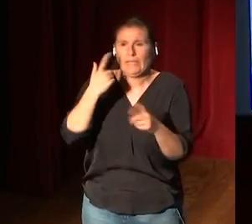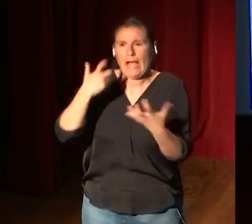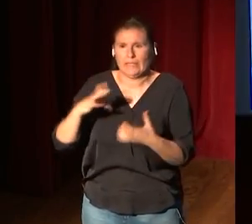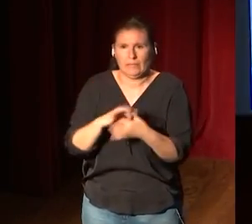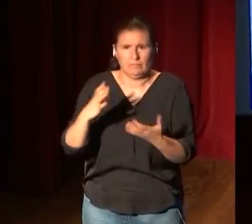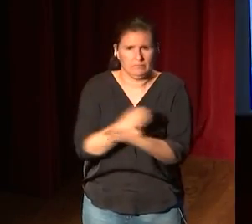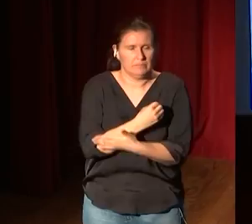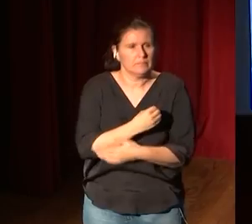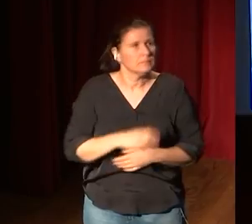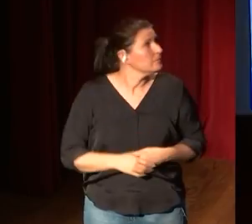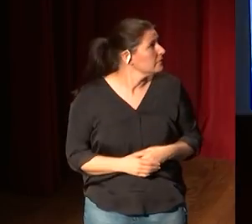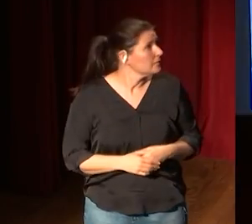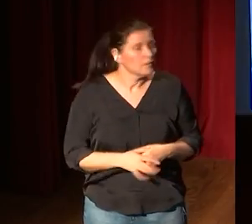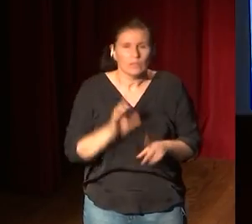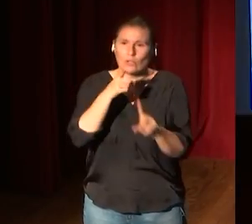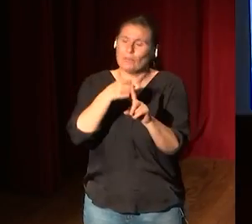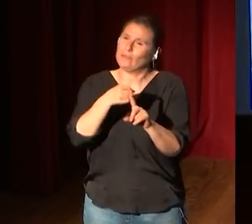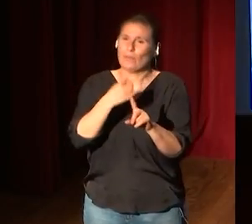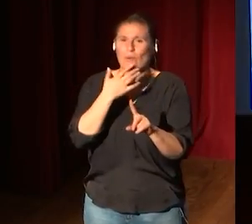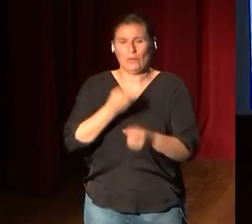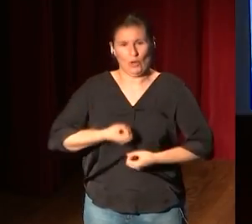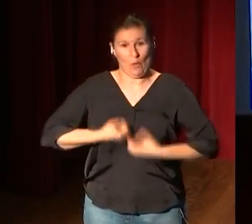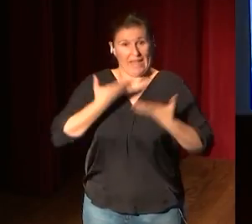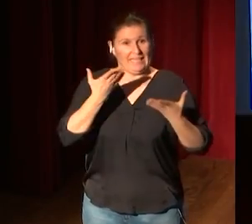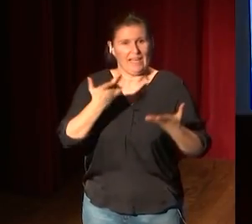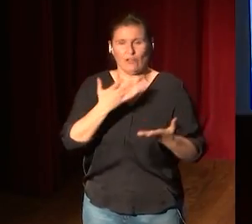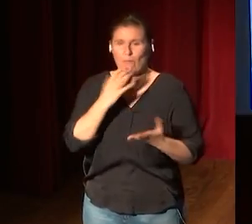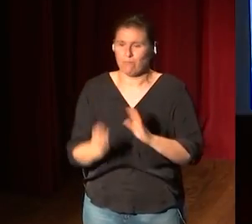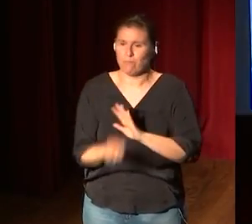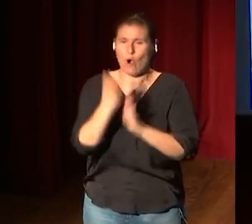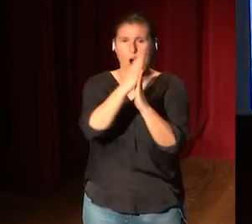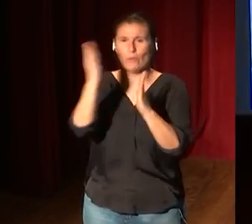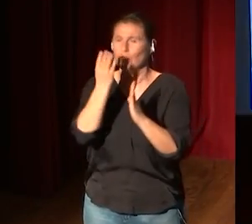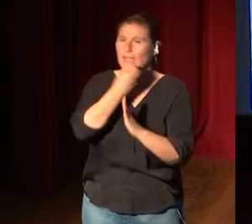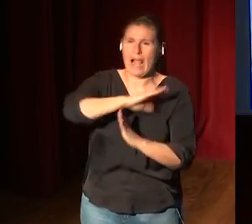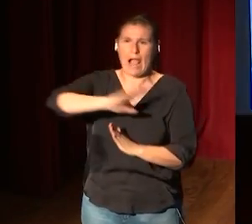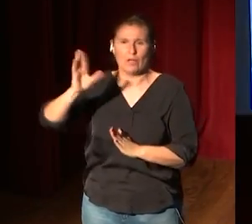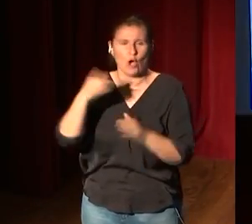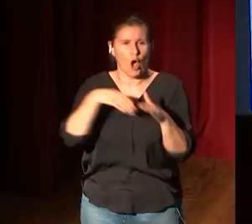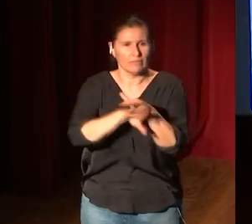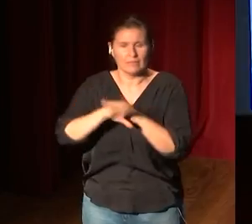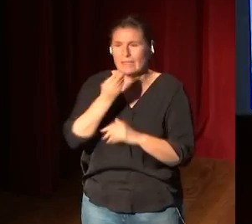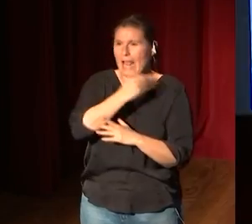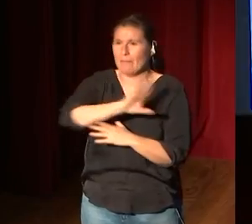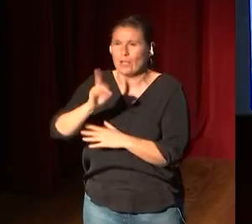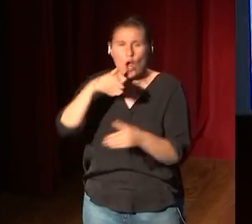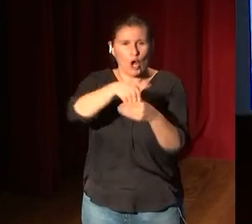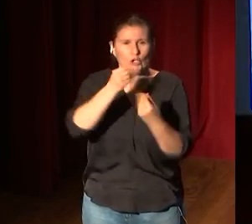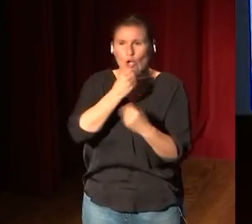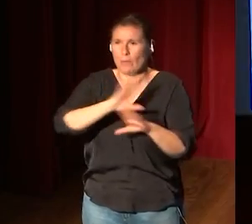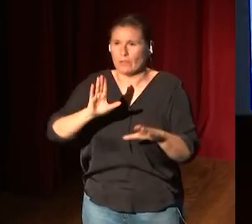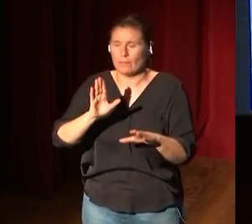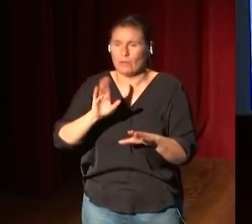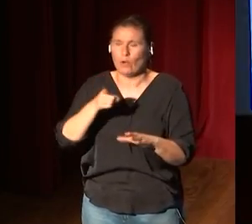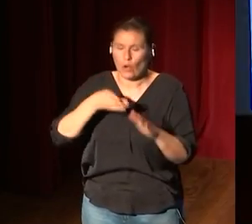esta pretensión como romántica de crear la gran biblioteca el gran repositorio el gran contenido y nadie sabe qué buscar